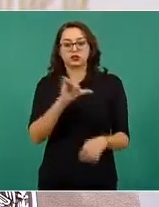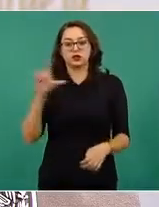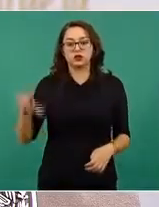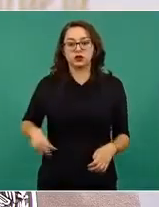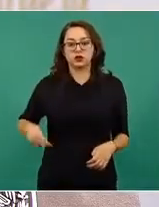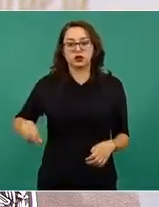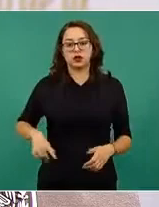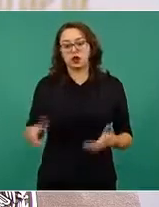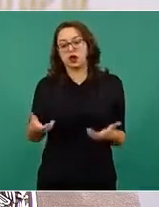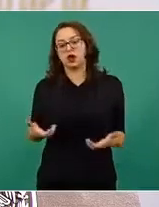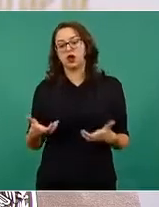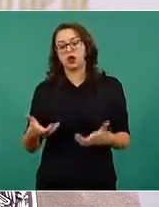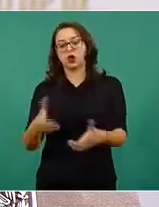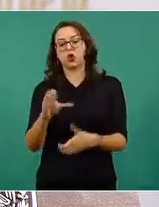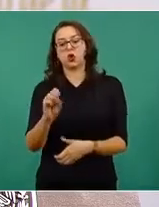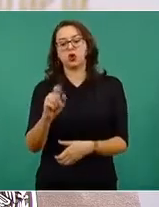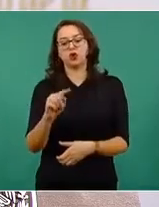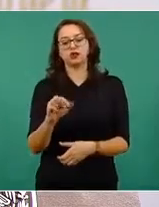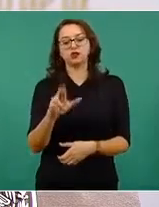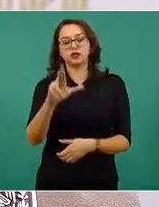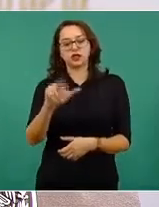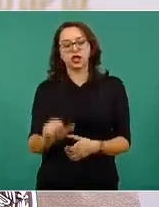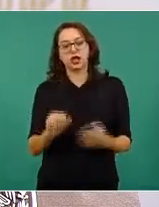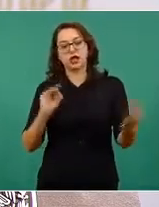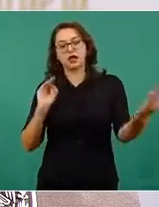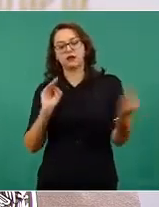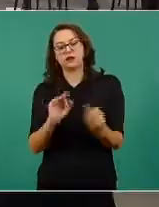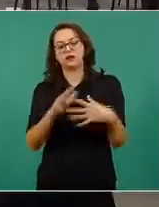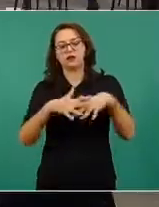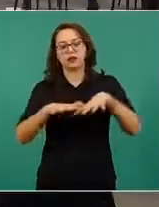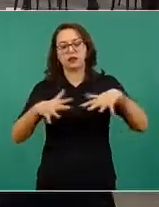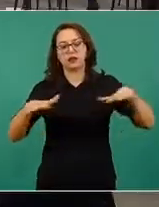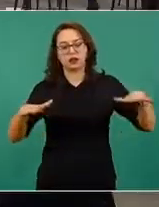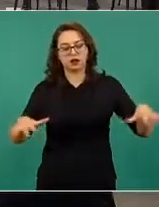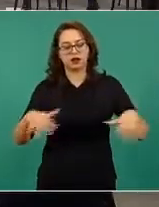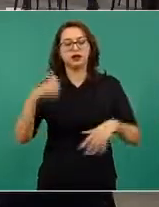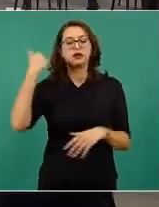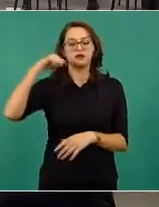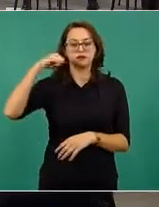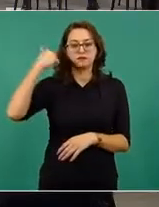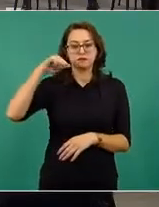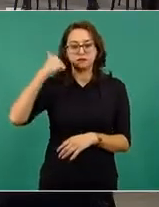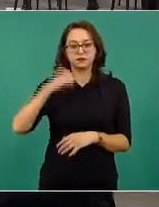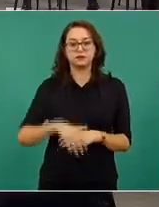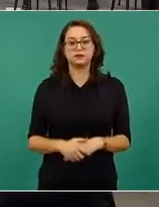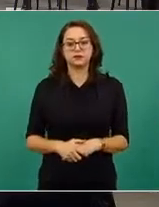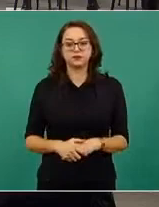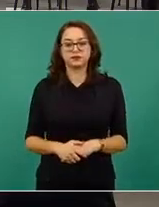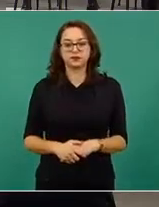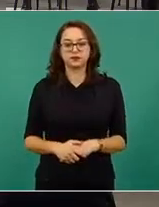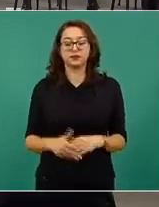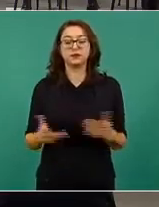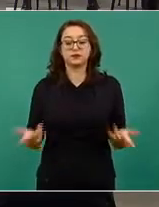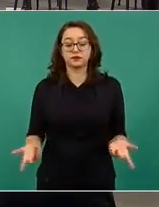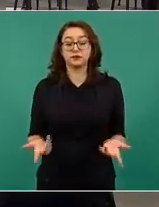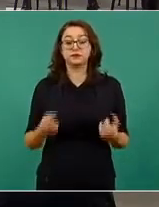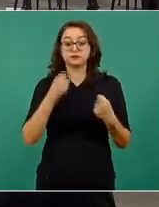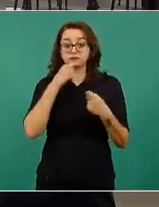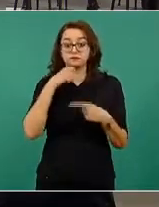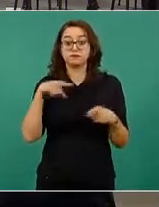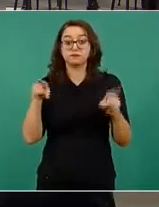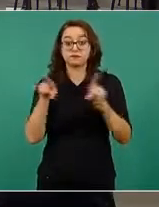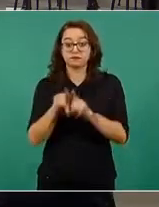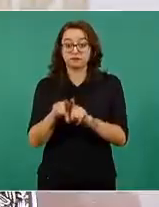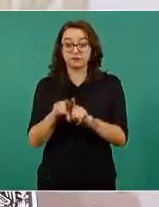Costera, frente a la Playa Hornos, en la ciudad de Acapulco, Guerrero. Y respecto al inmueble de Lieja, les informo que se